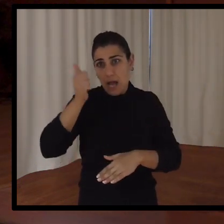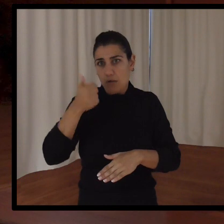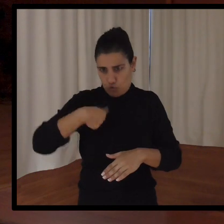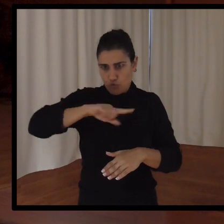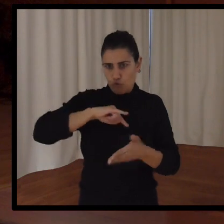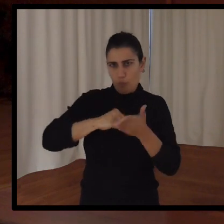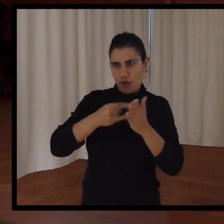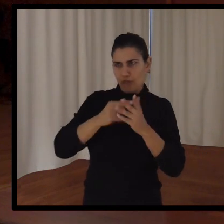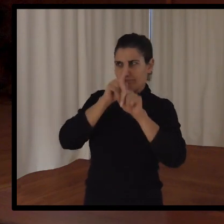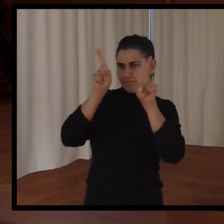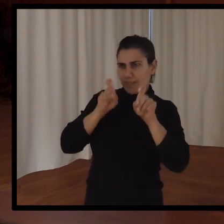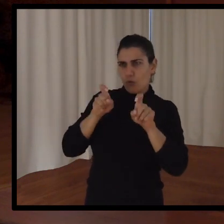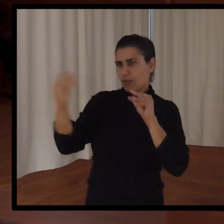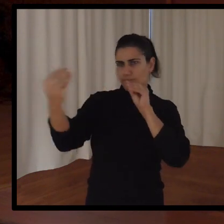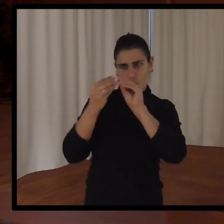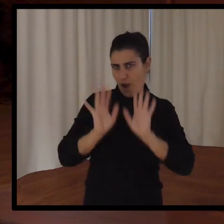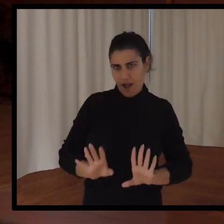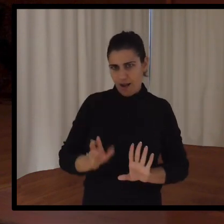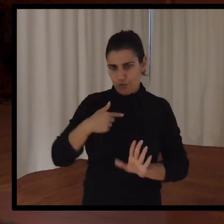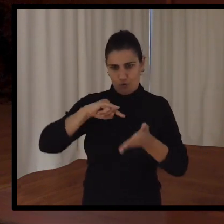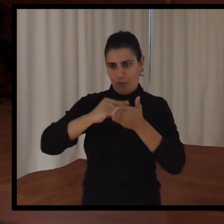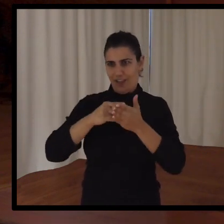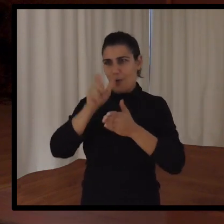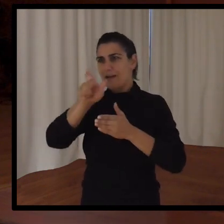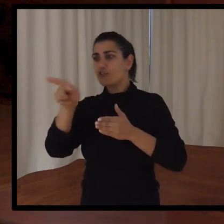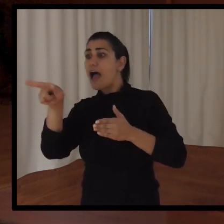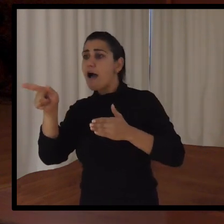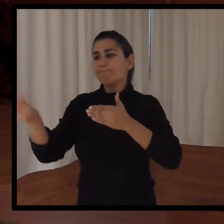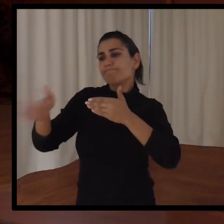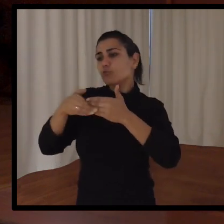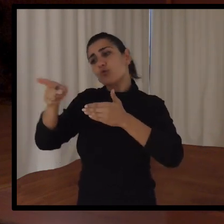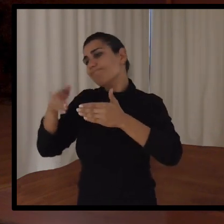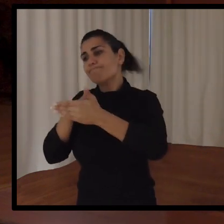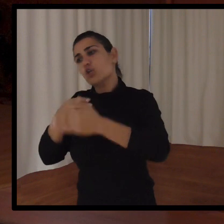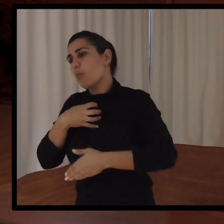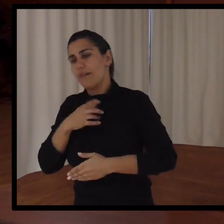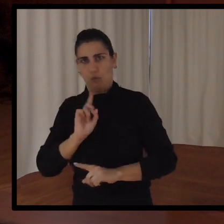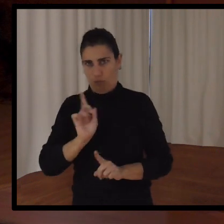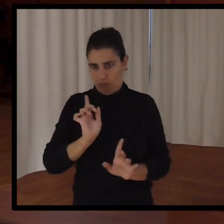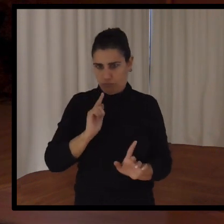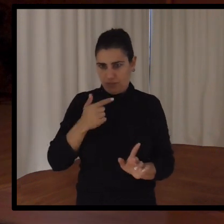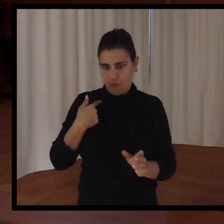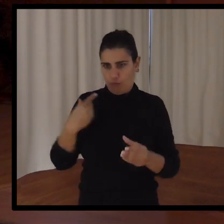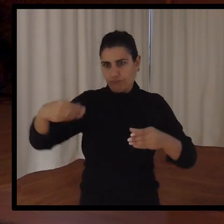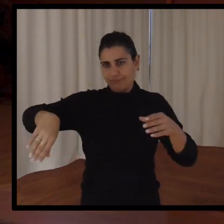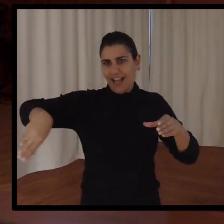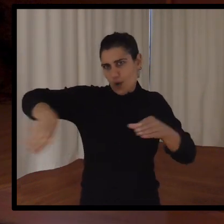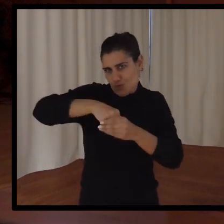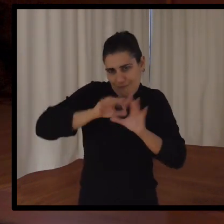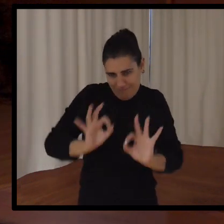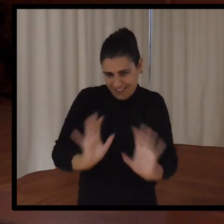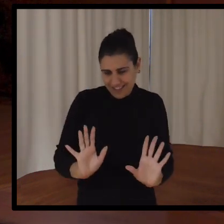Es una de las cosas que nos preguntamos nosotros, porque nosotros no cerramos la puerta a nadie. Hemos hablado desde el principio de que es inclusivo, con lo cual